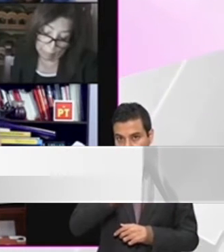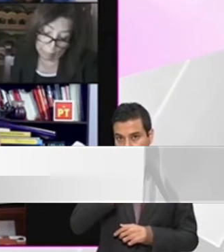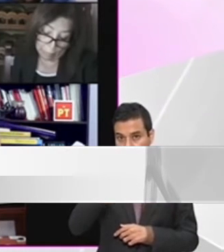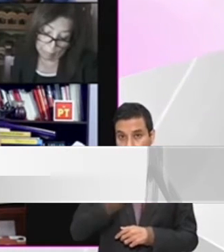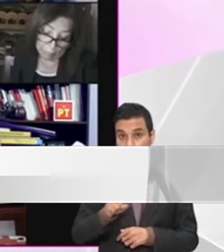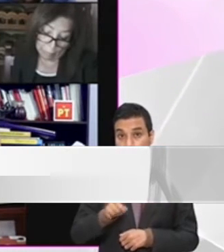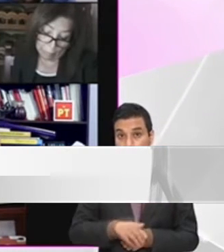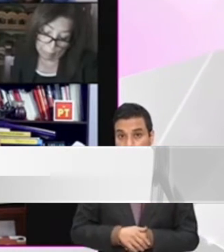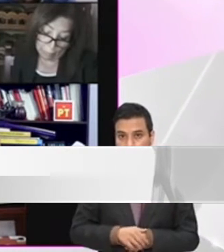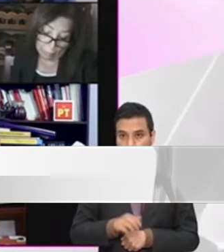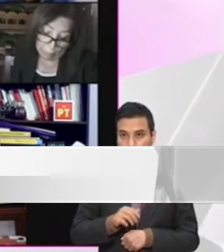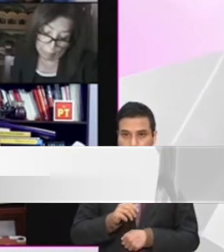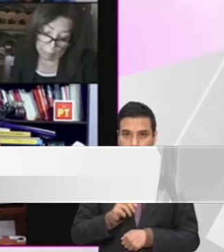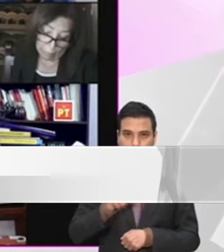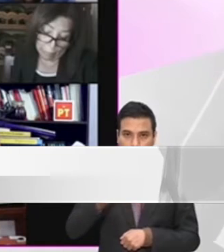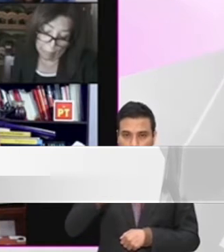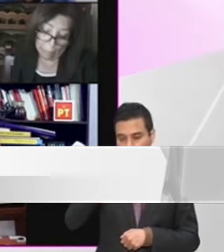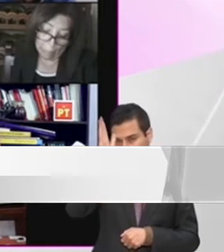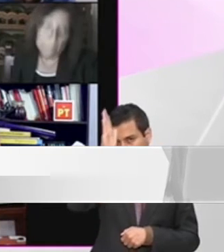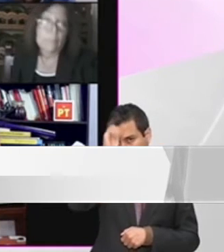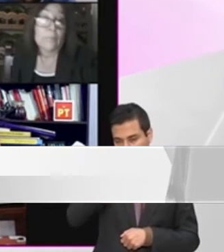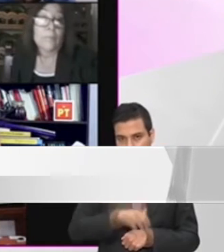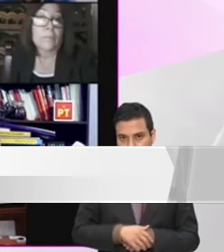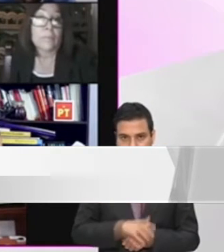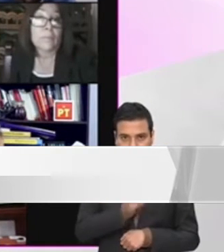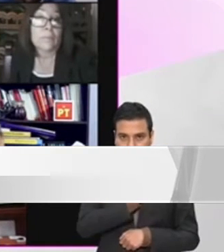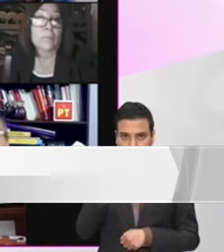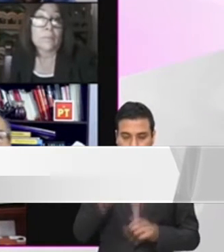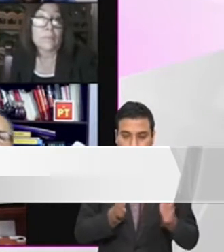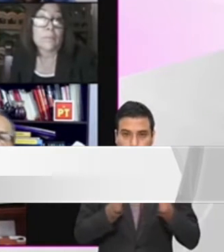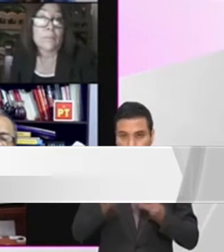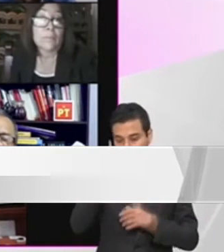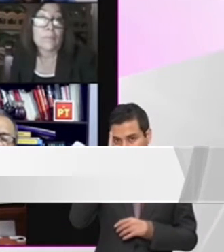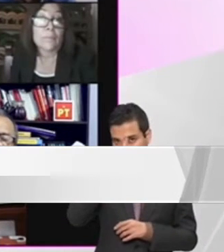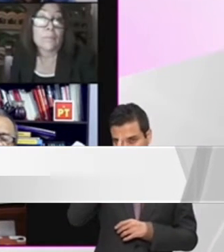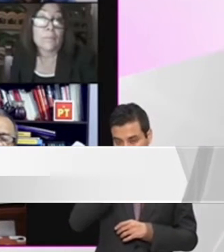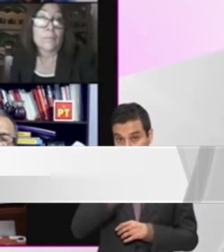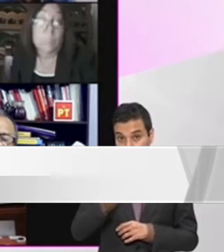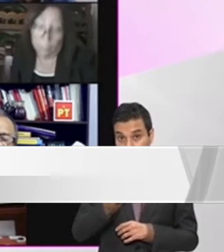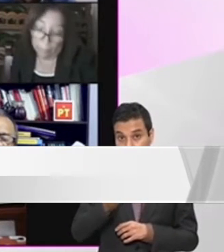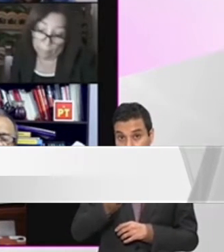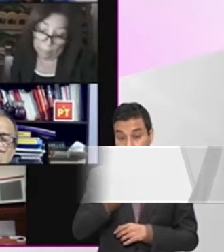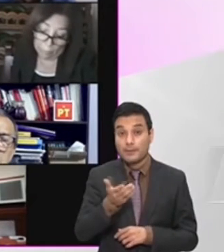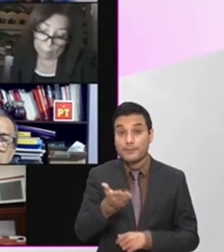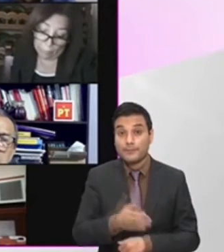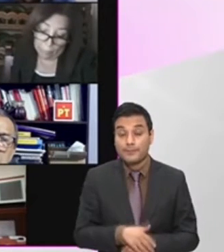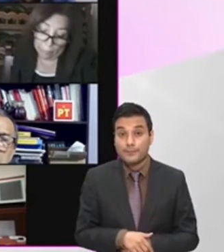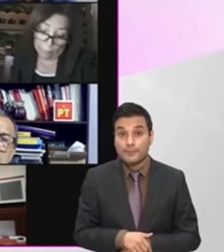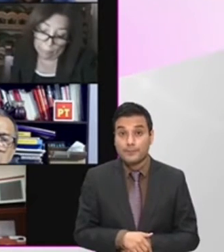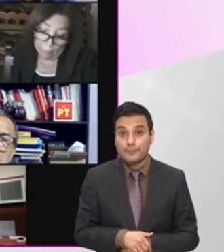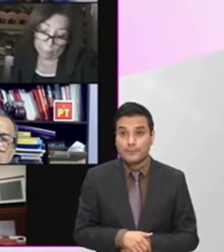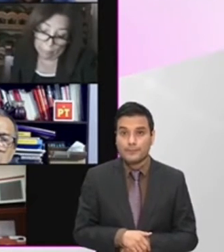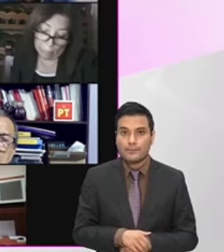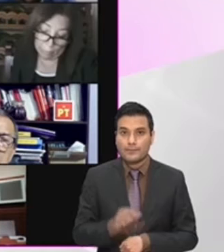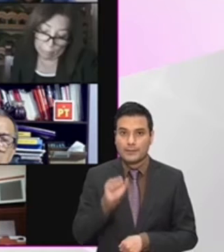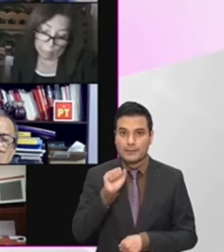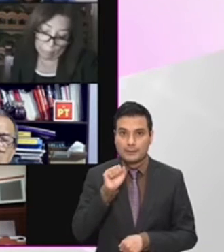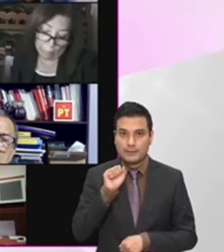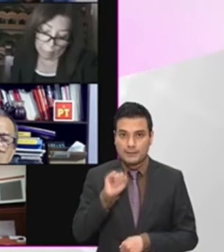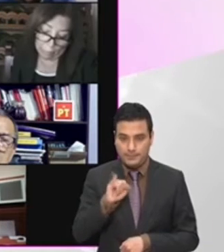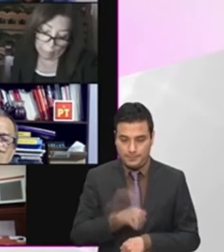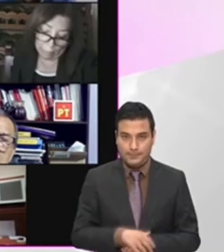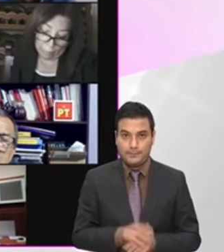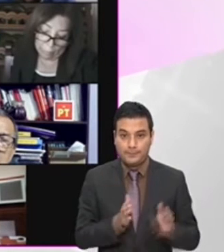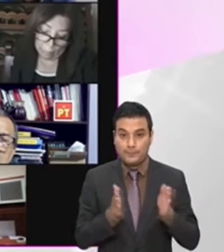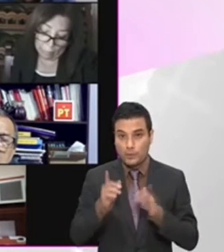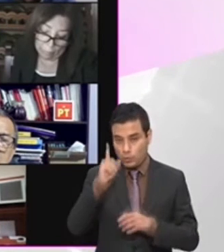Nacional Electoral de retirar la candidatura a Félix Salgado Macedonio y a Raúl Morón Orozco por las gubernaturas de Guerrero